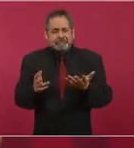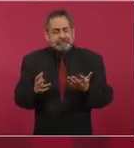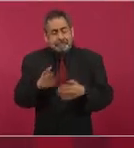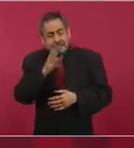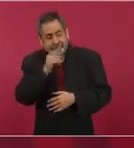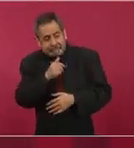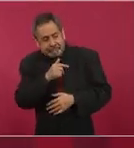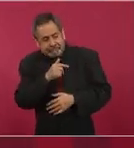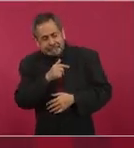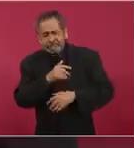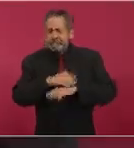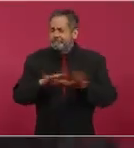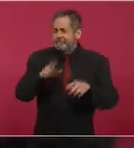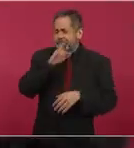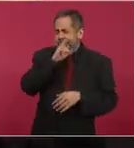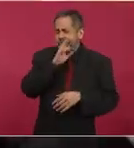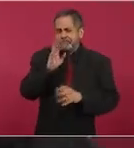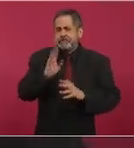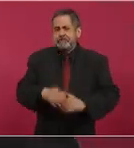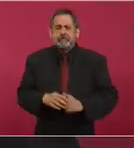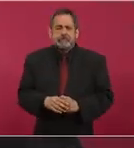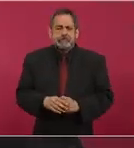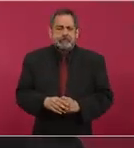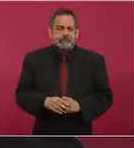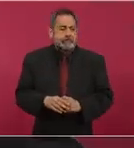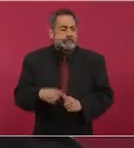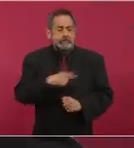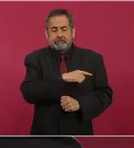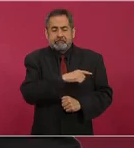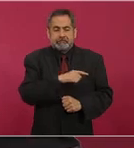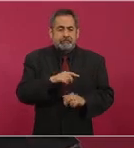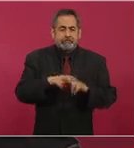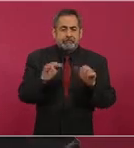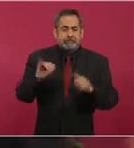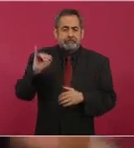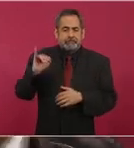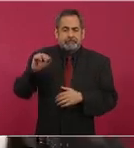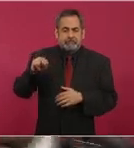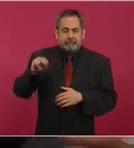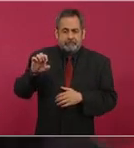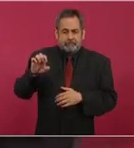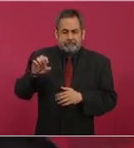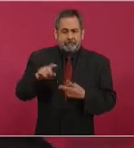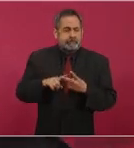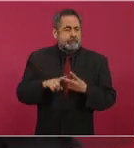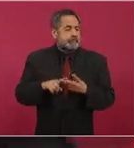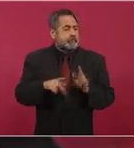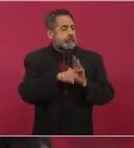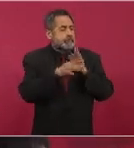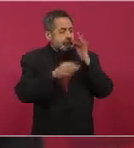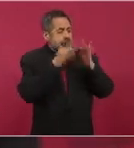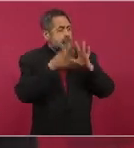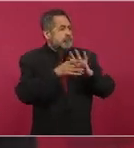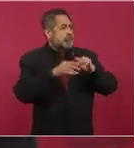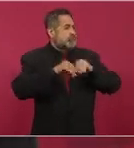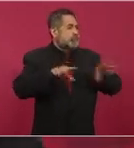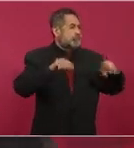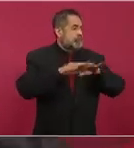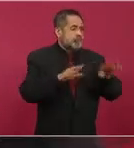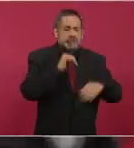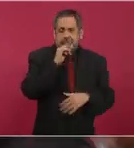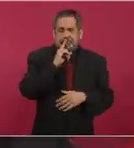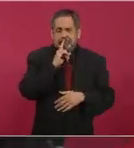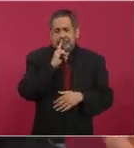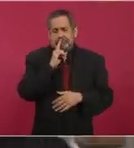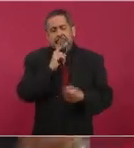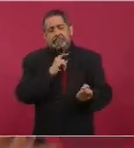posible. Ni el INE, ni los medios de información, con